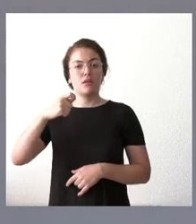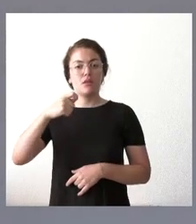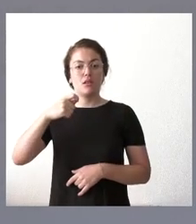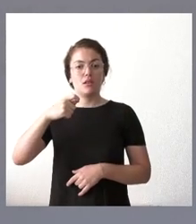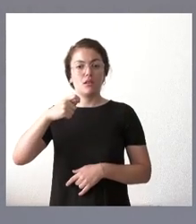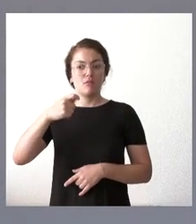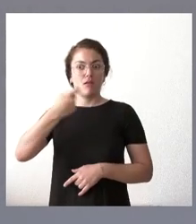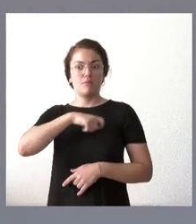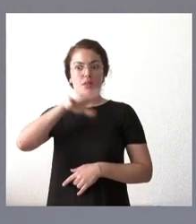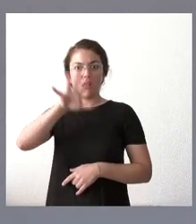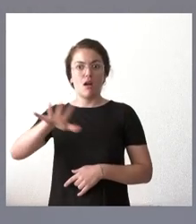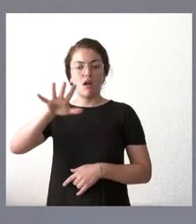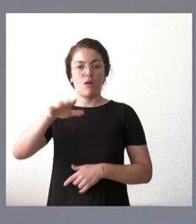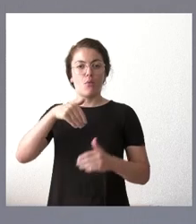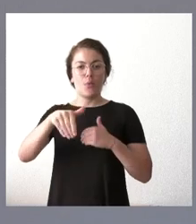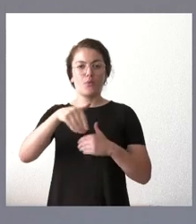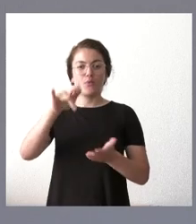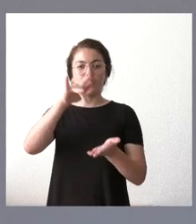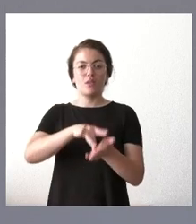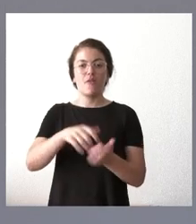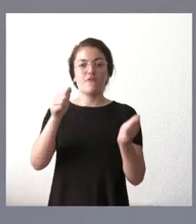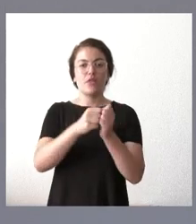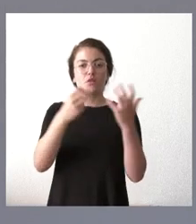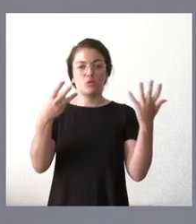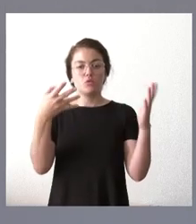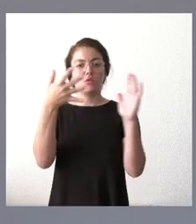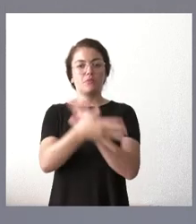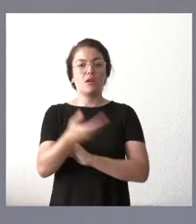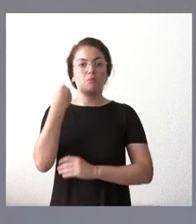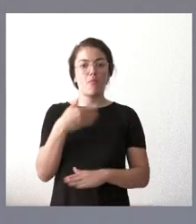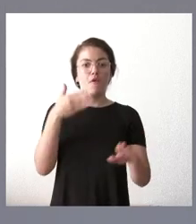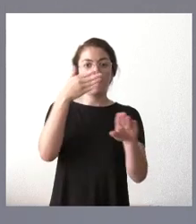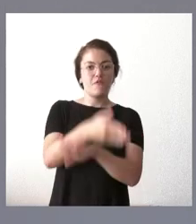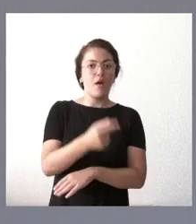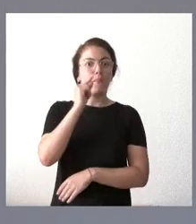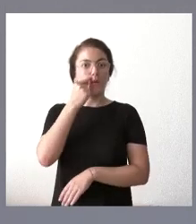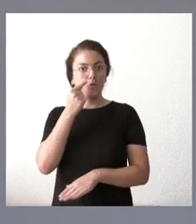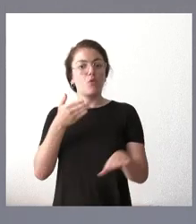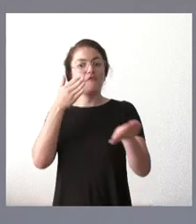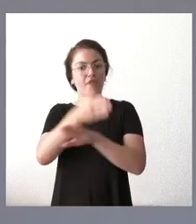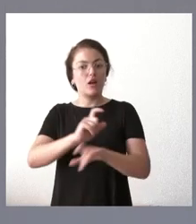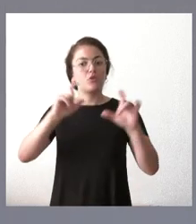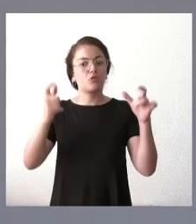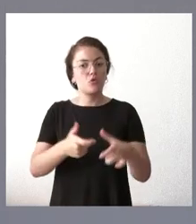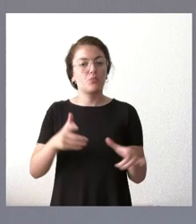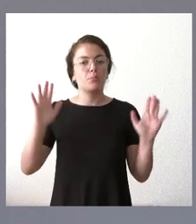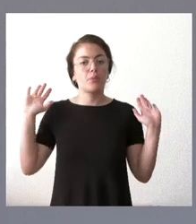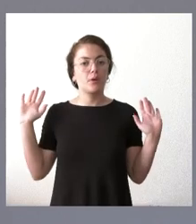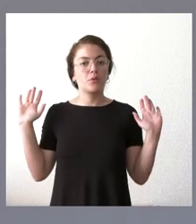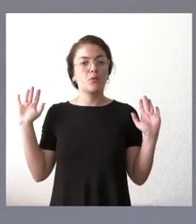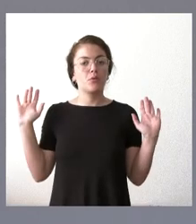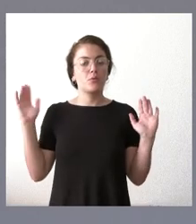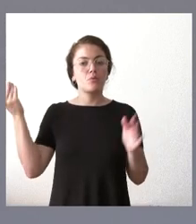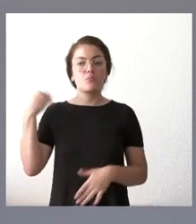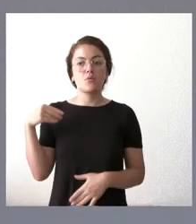28 y por tanto asistirá el presidente Mañueco irá a esa reunión no se nos ha dicho cuándo vaya a ser